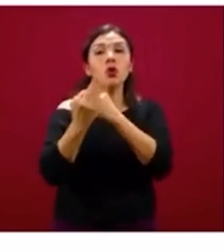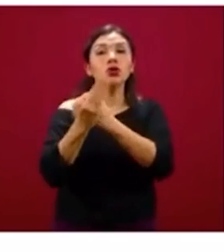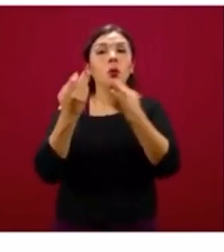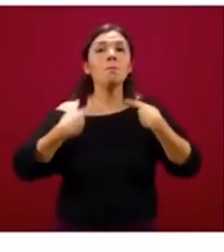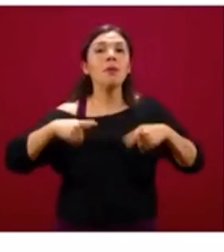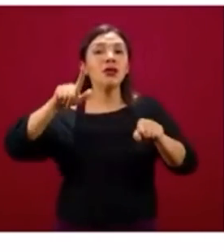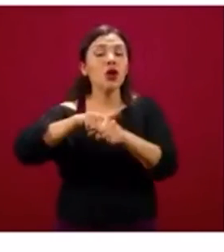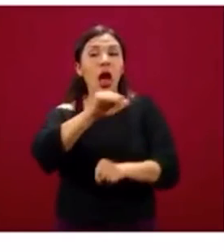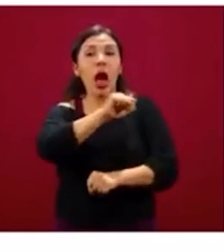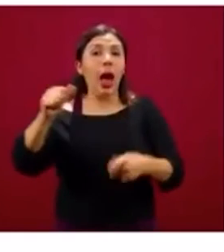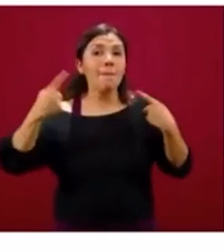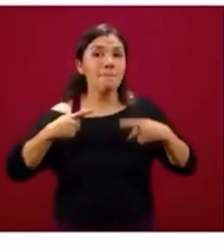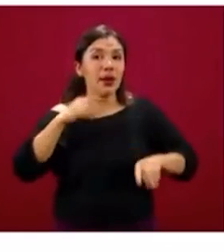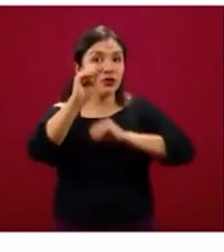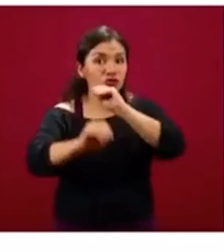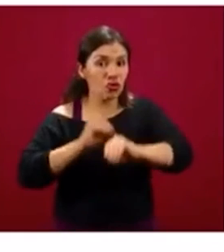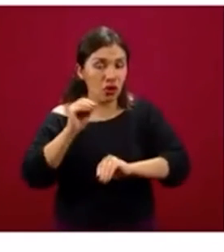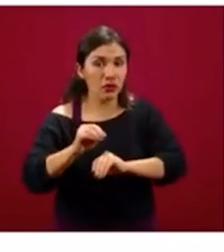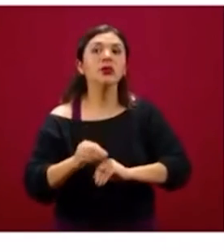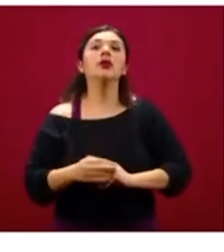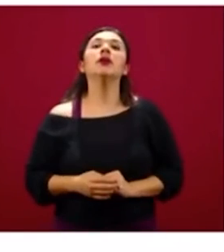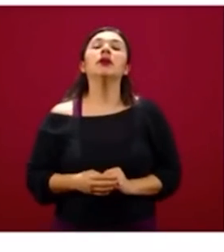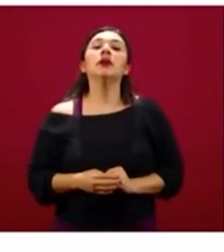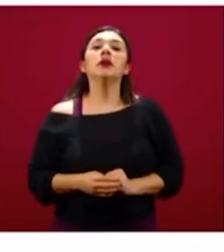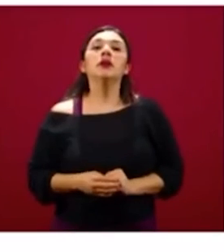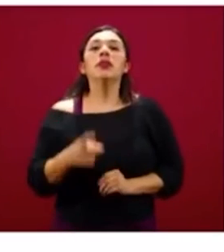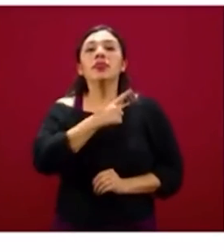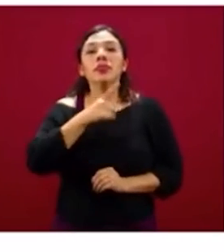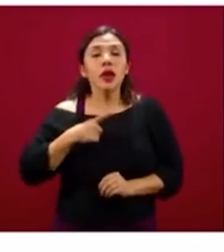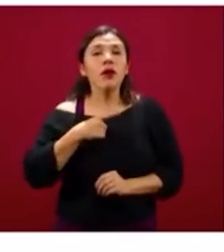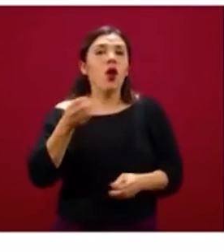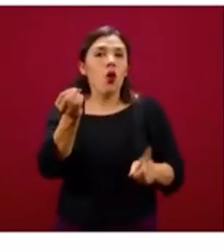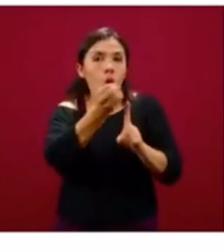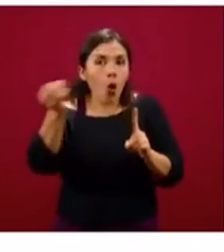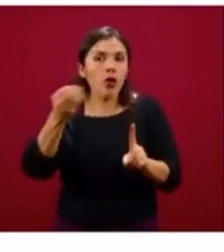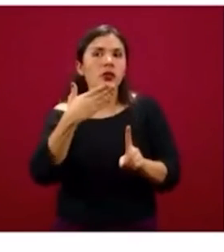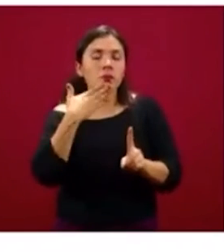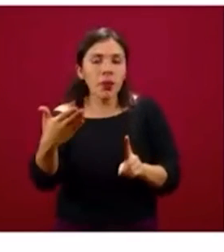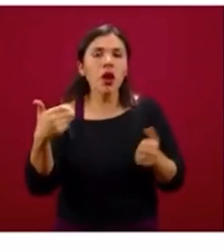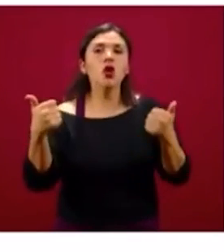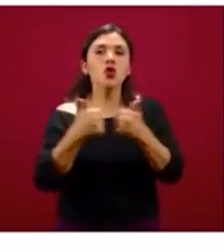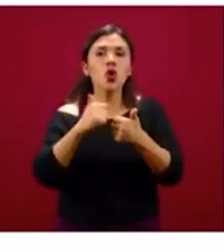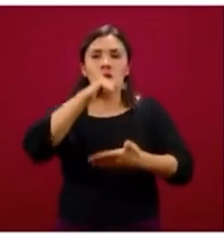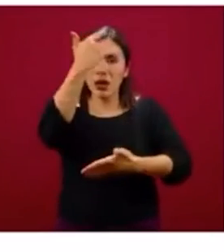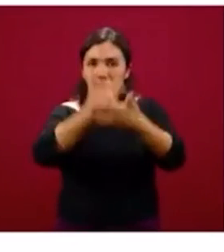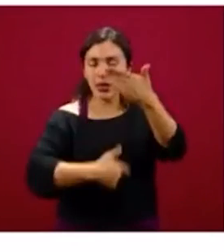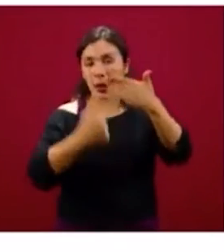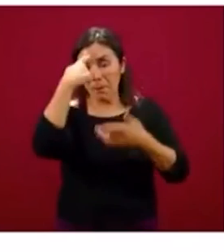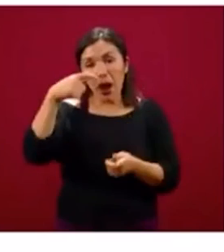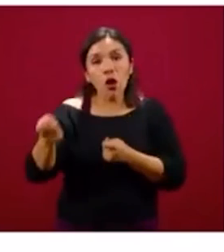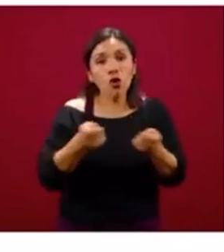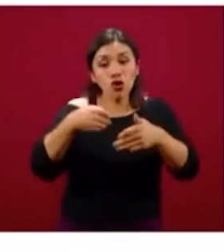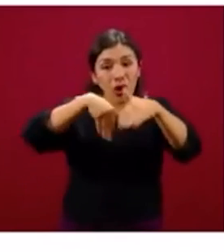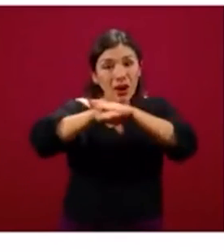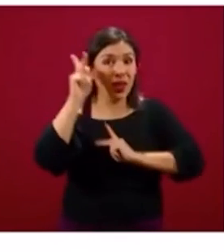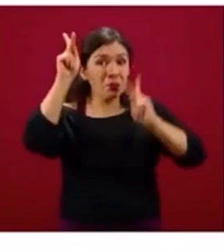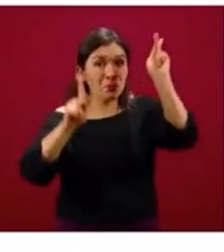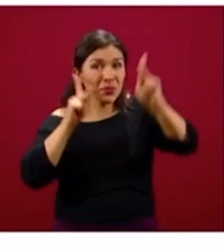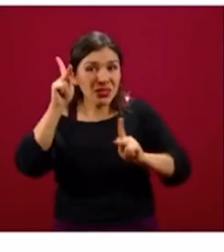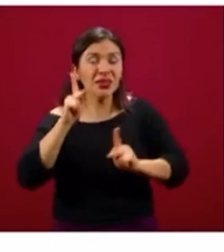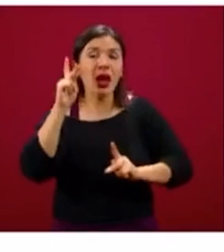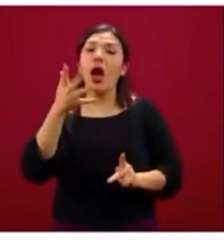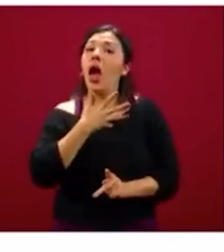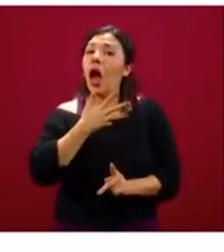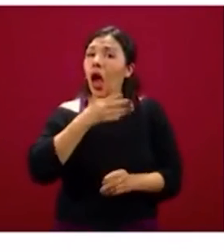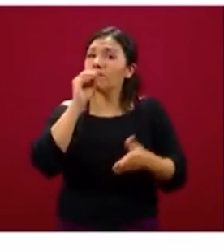las personas, medidas organizacionales, contar con lineamientos para el control de visitas o filtros, todo